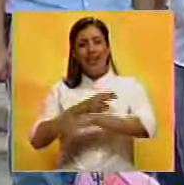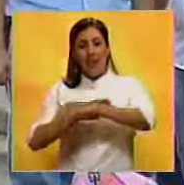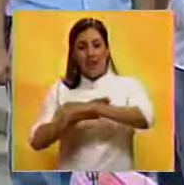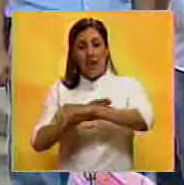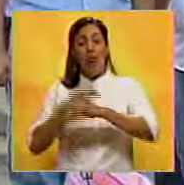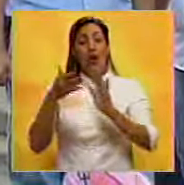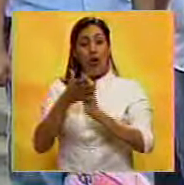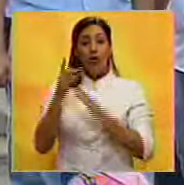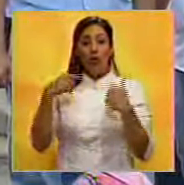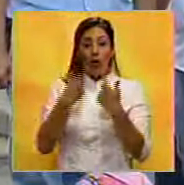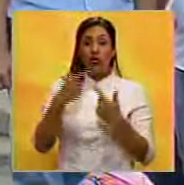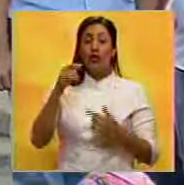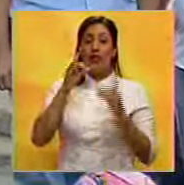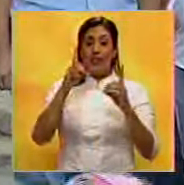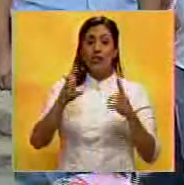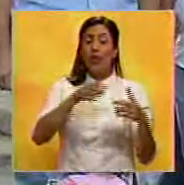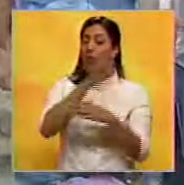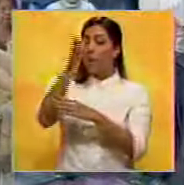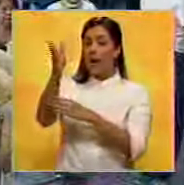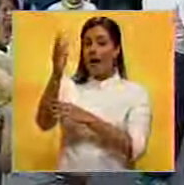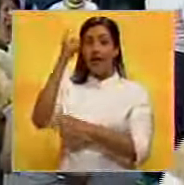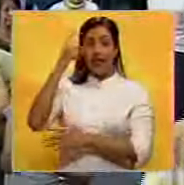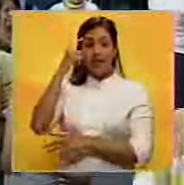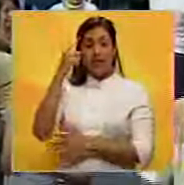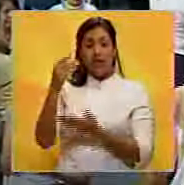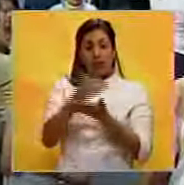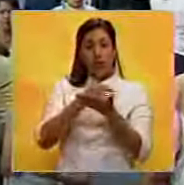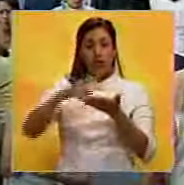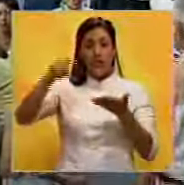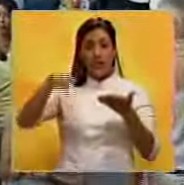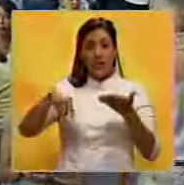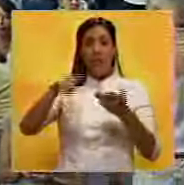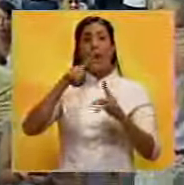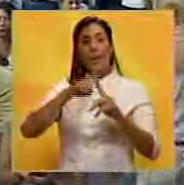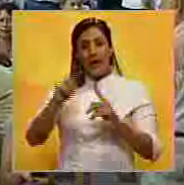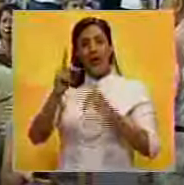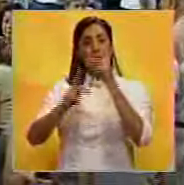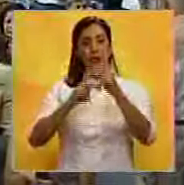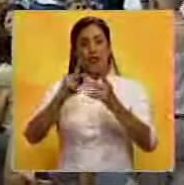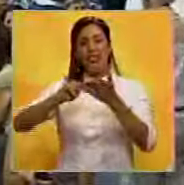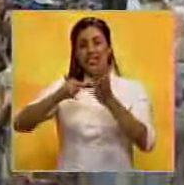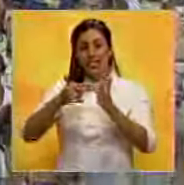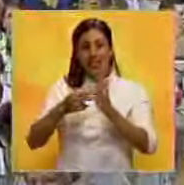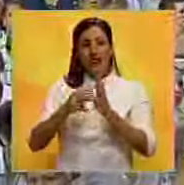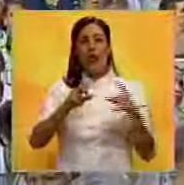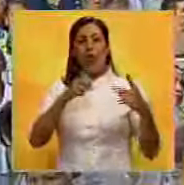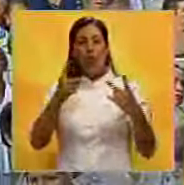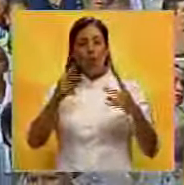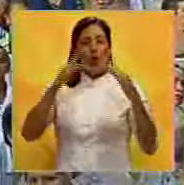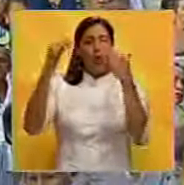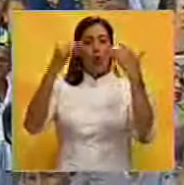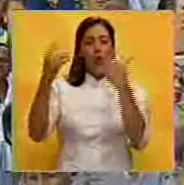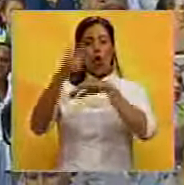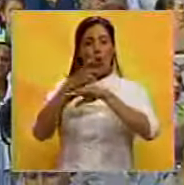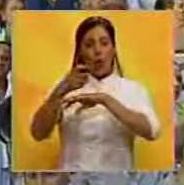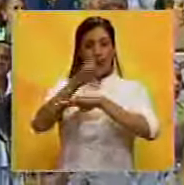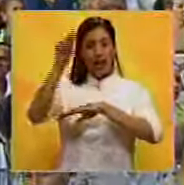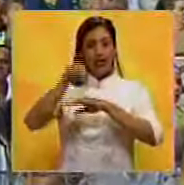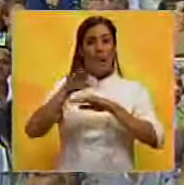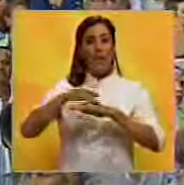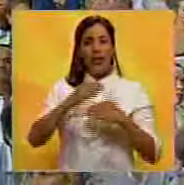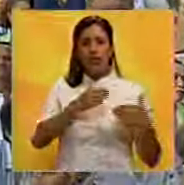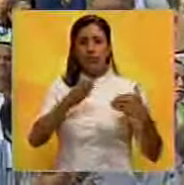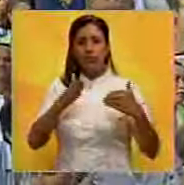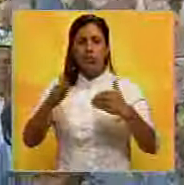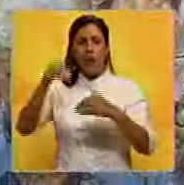de la Unidad Democrática tomará la decisión de acudir a las jornadas de renovación, aun cuando el proceso signifique una maniobra del gobierno nacional para